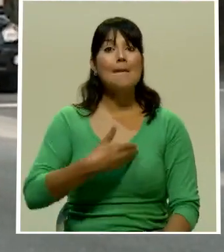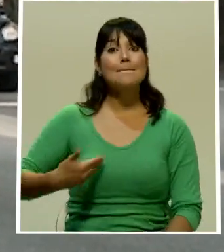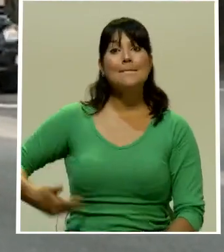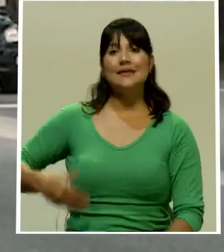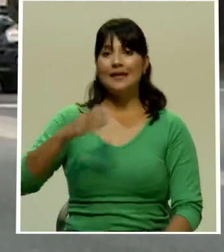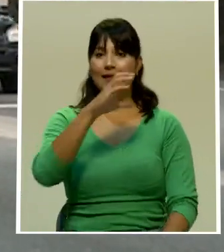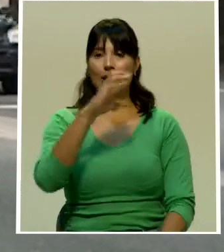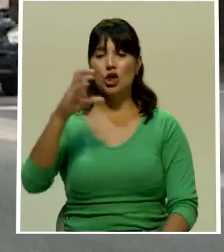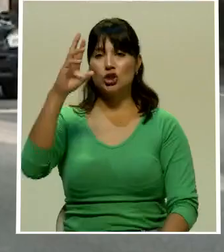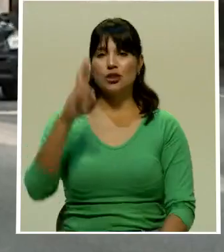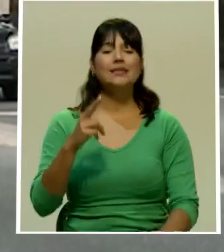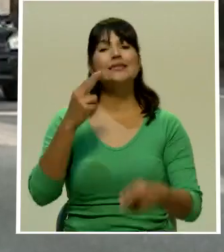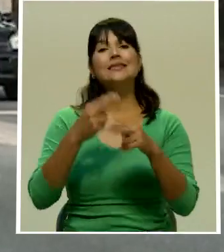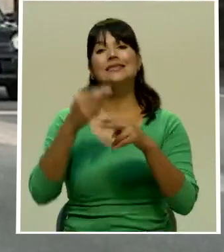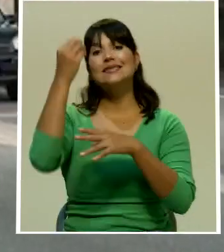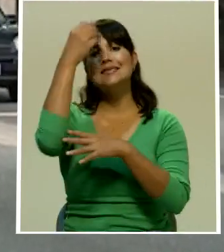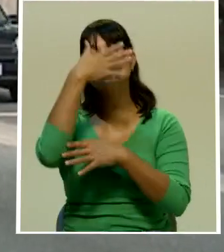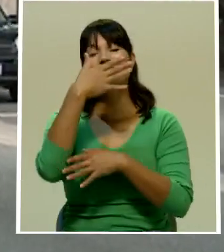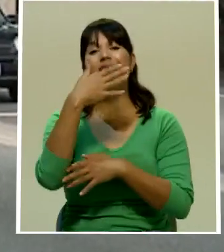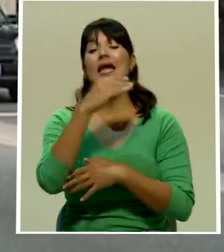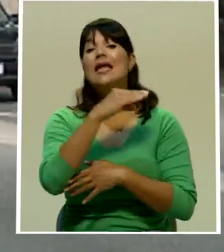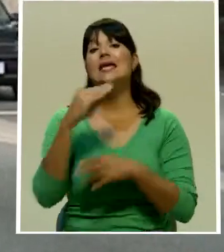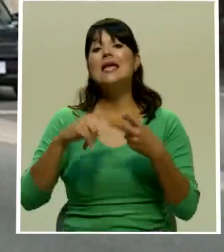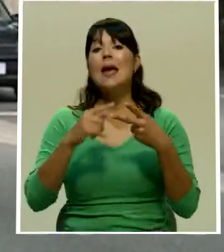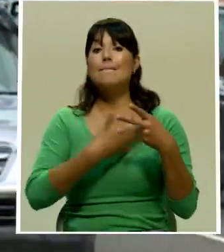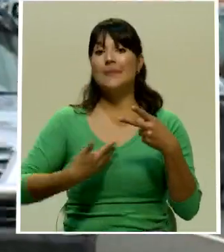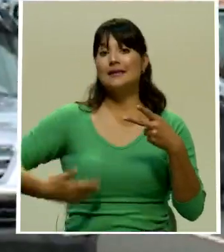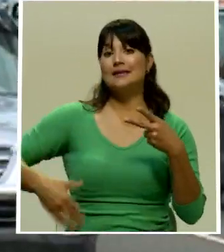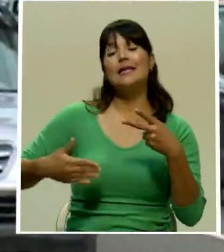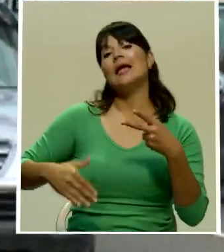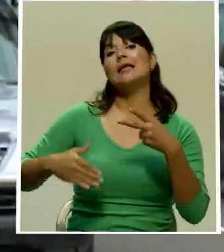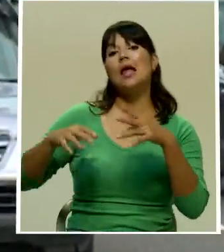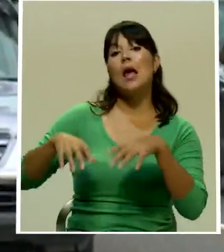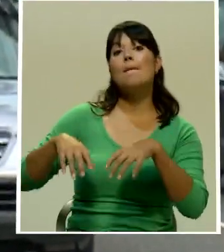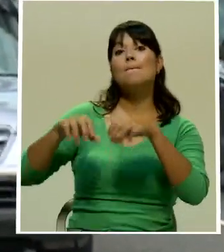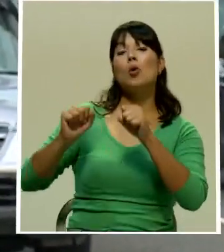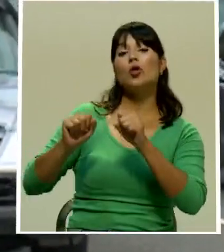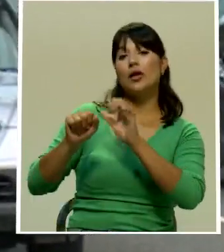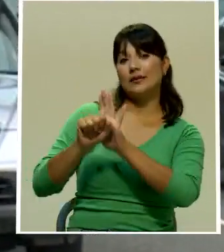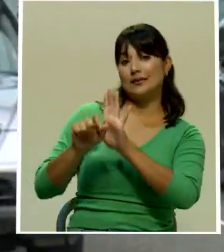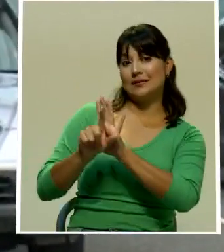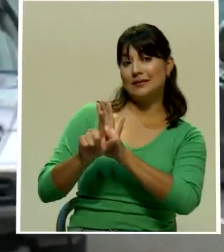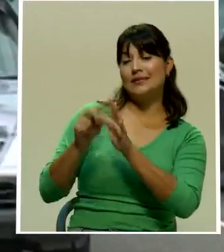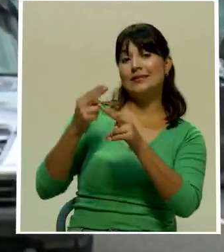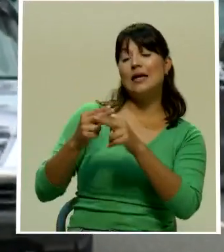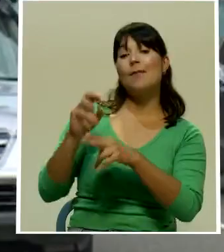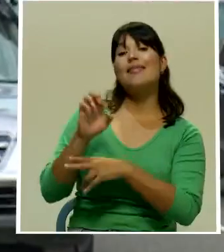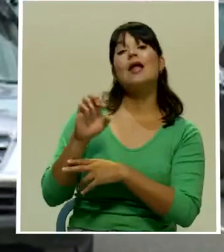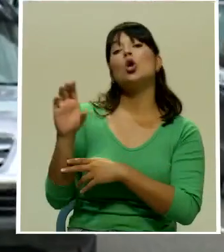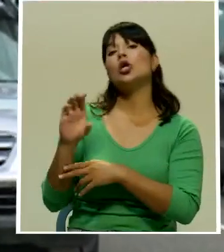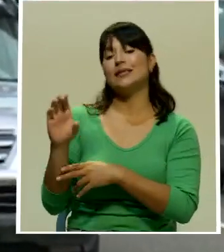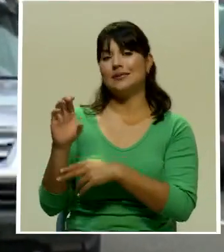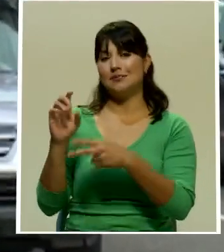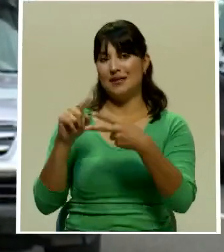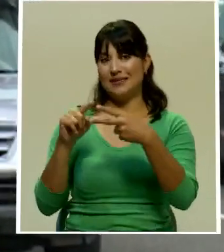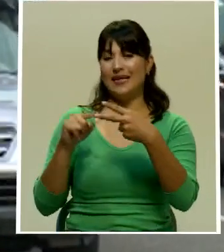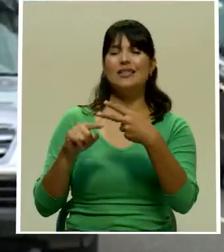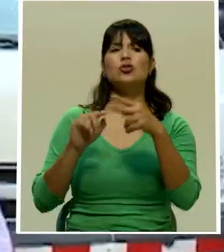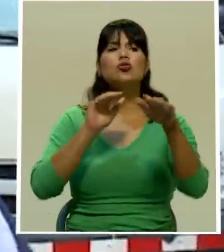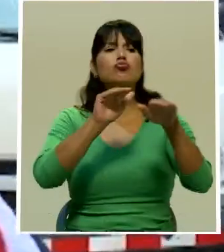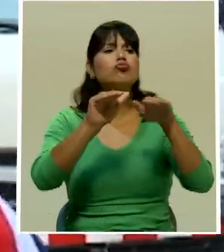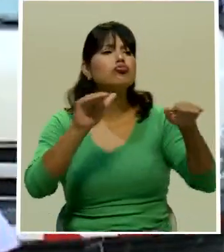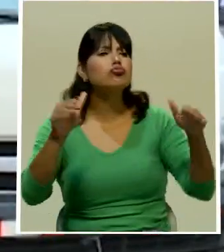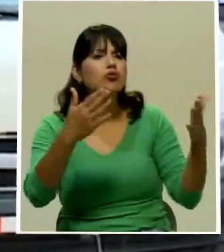de la república Carlos Alvarado Quesada y el presidente del poder legislativo Eduardo Christian Smith han llamado para